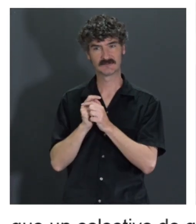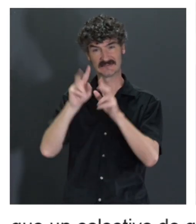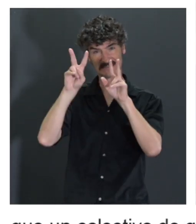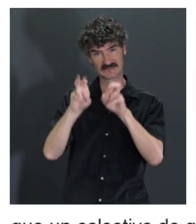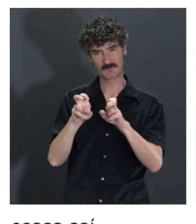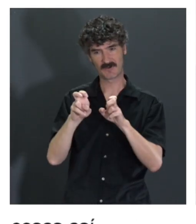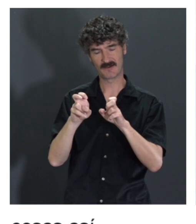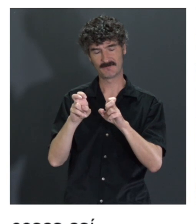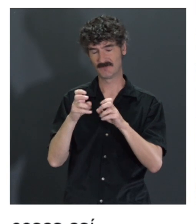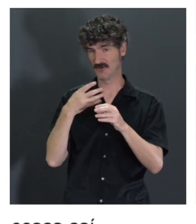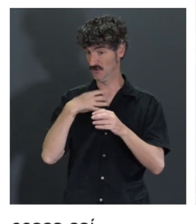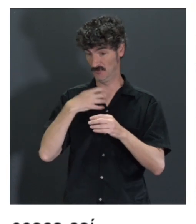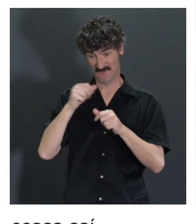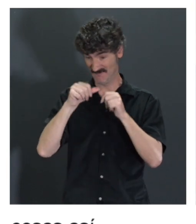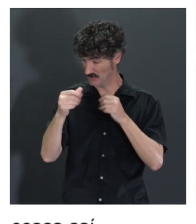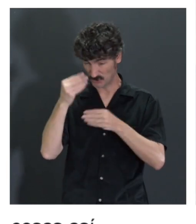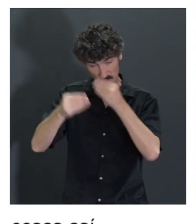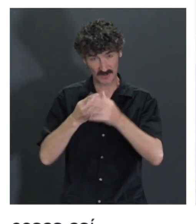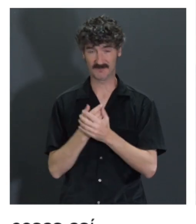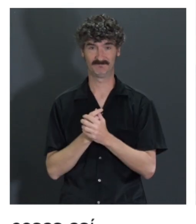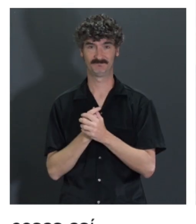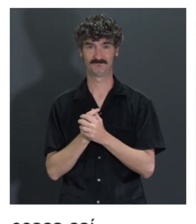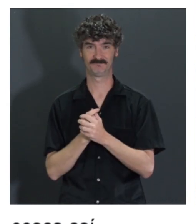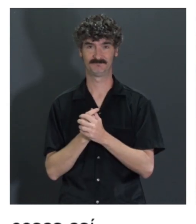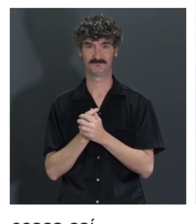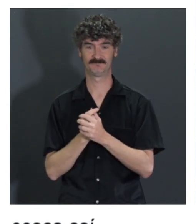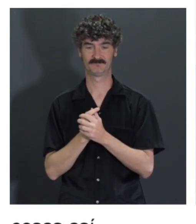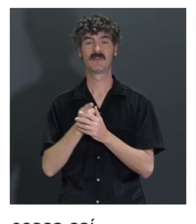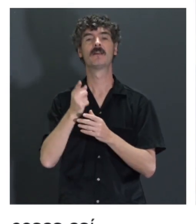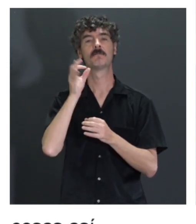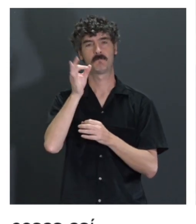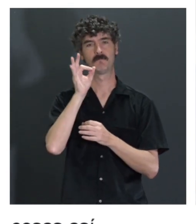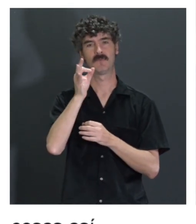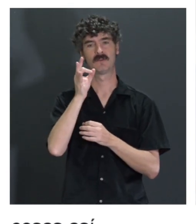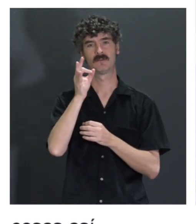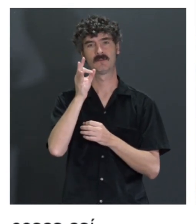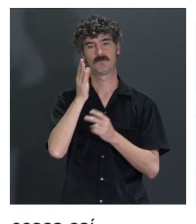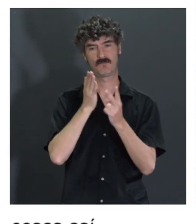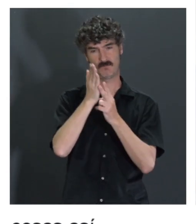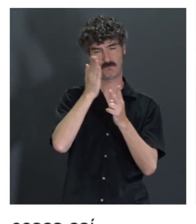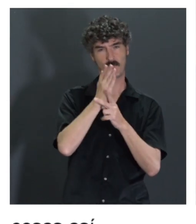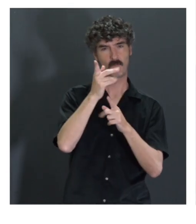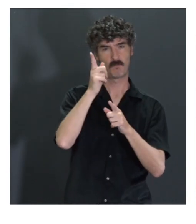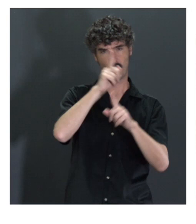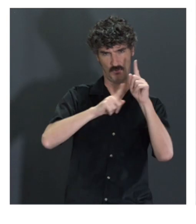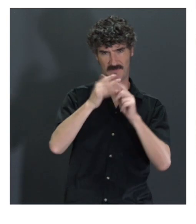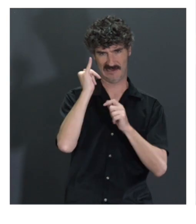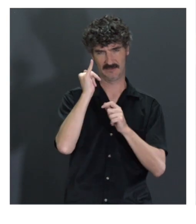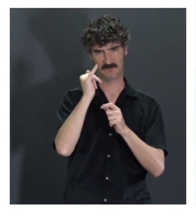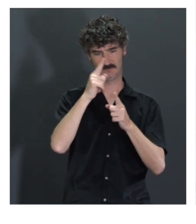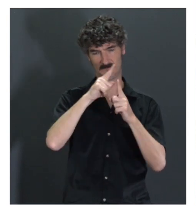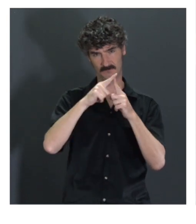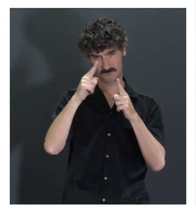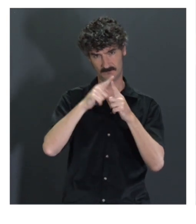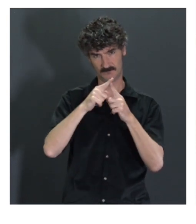pues no deberían ocurrir, ¿no? Entonces, sí que es verdad que hay dos fuentes principales de problemas, ¿no? Uno,